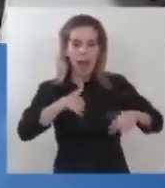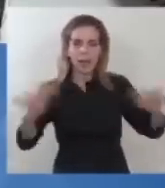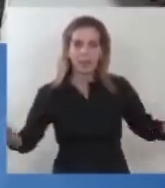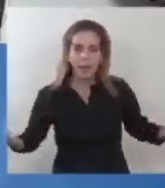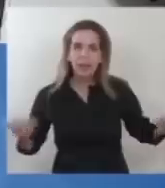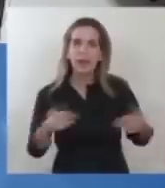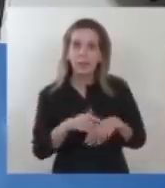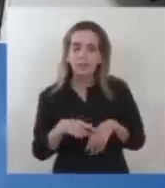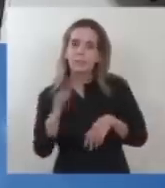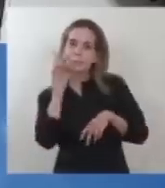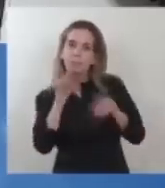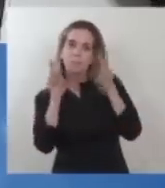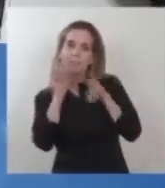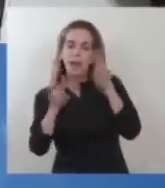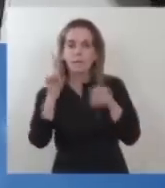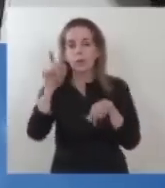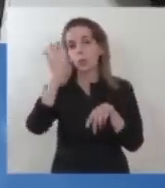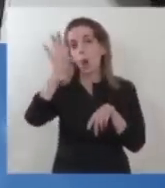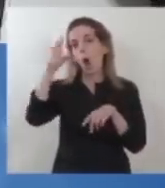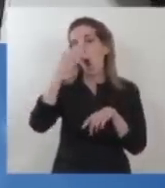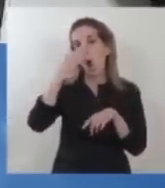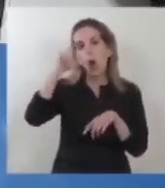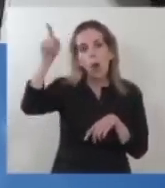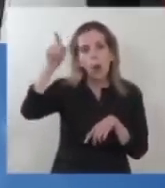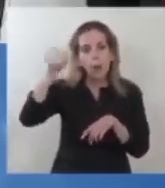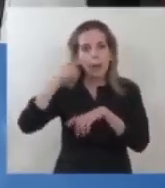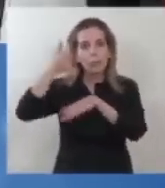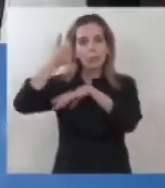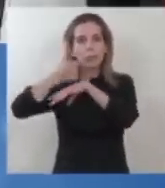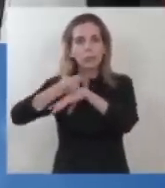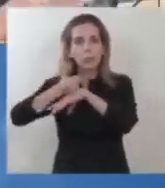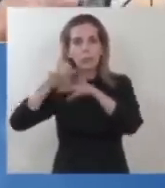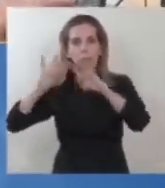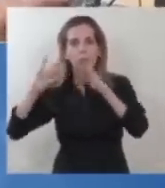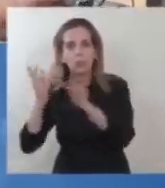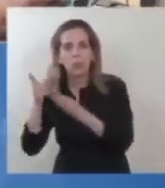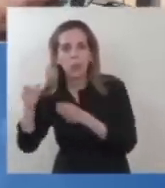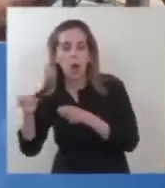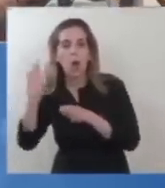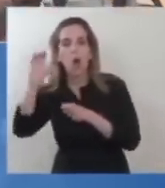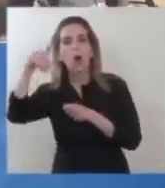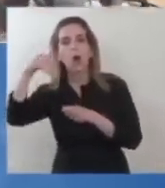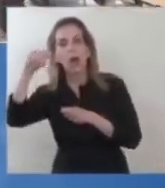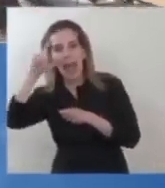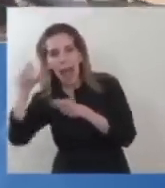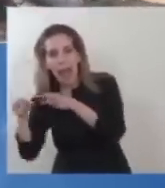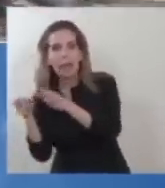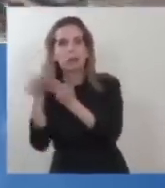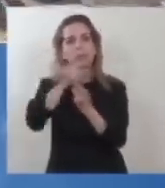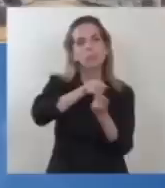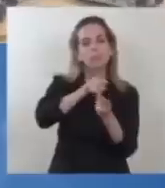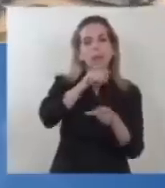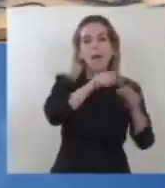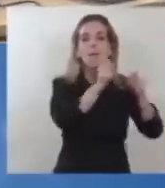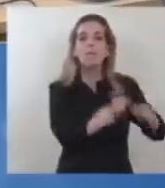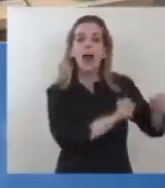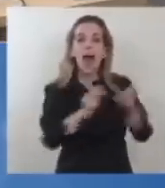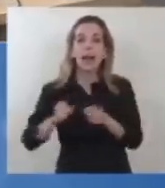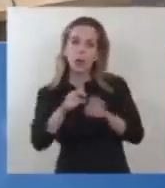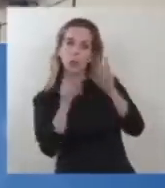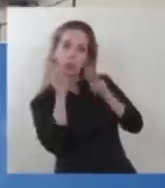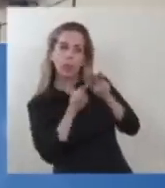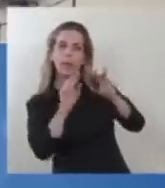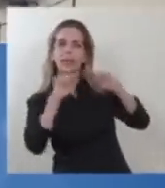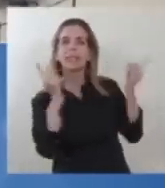en la sede cordobesa de la CONAE y que lo vemos allí en Bariloche, en la